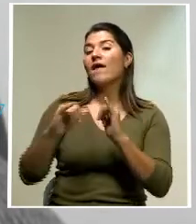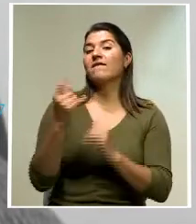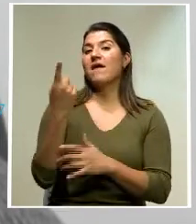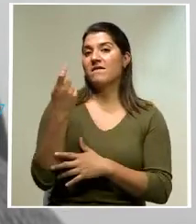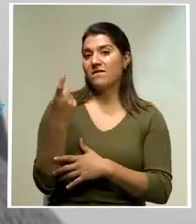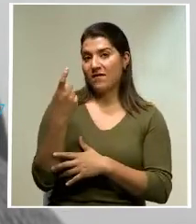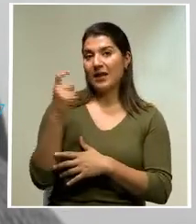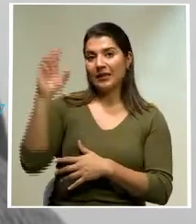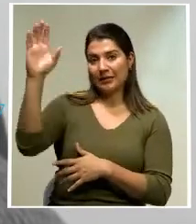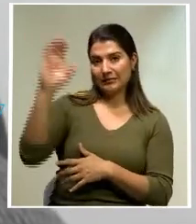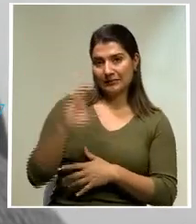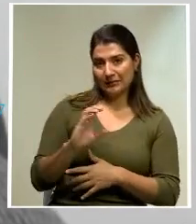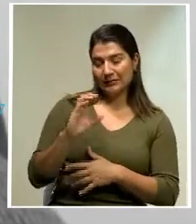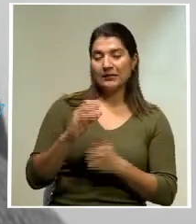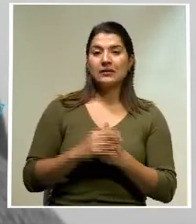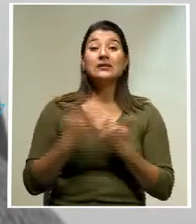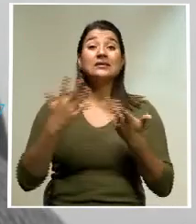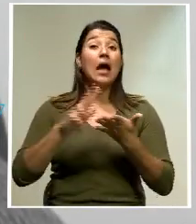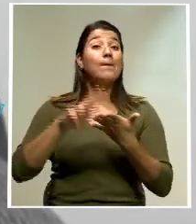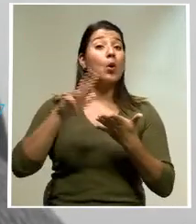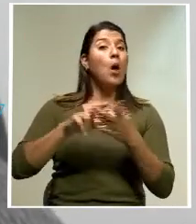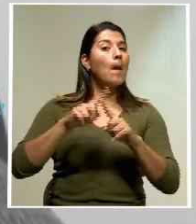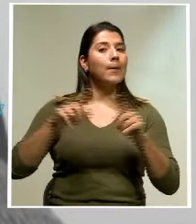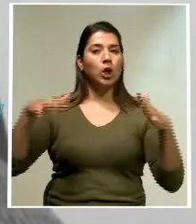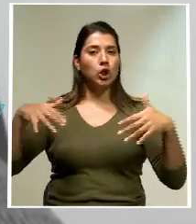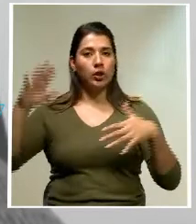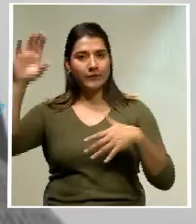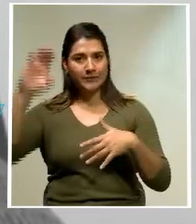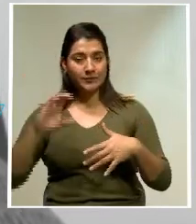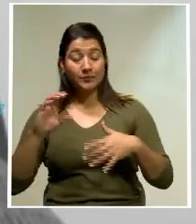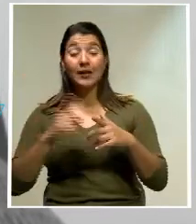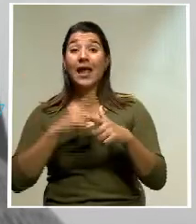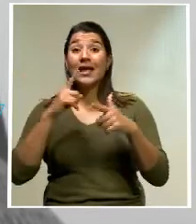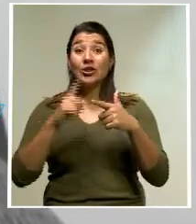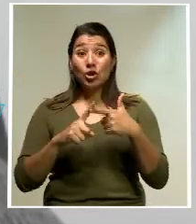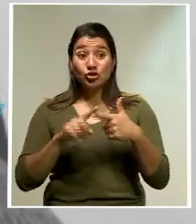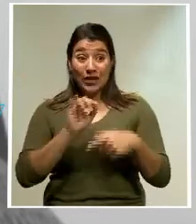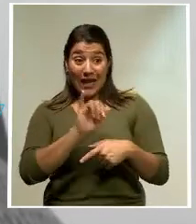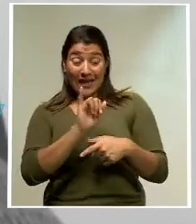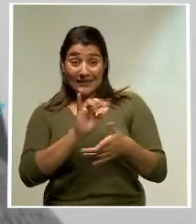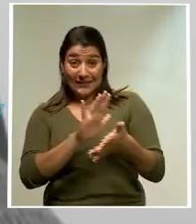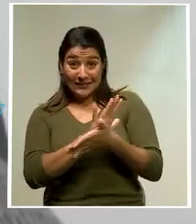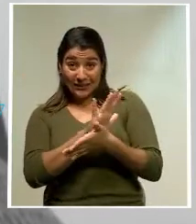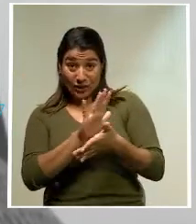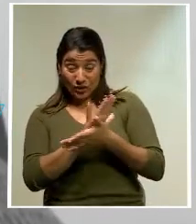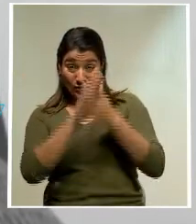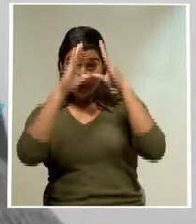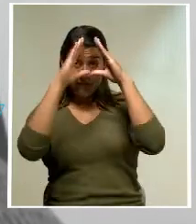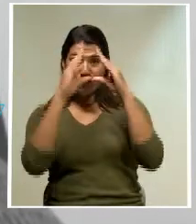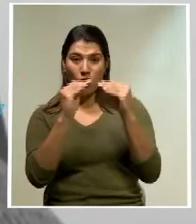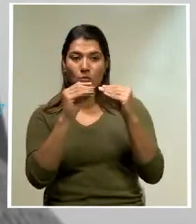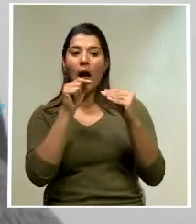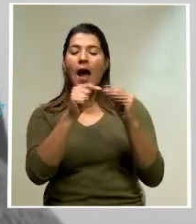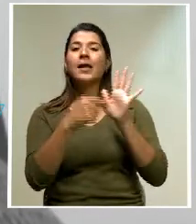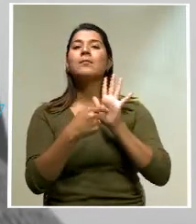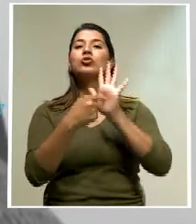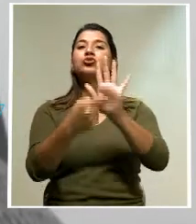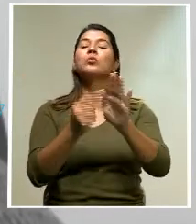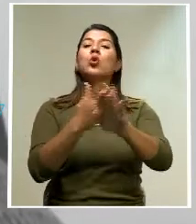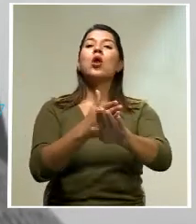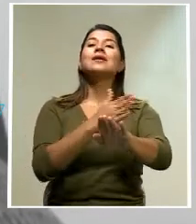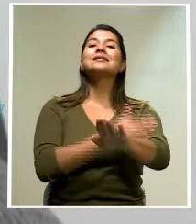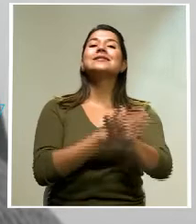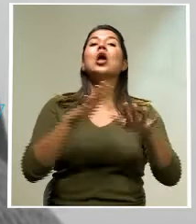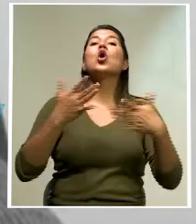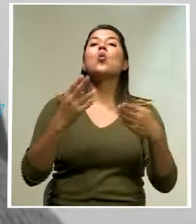desembolso. Entonces, en este informe se reportan, digamos, los avances en ejecución física